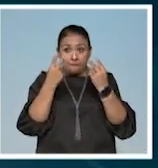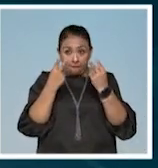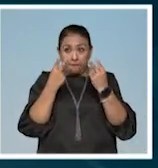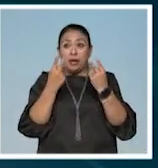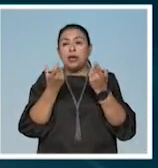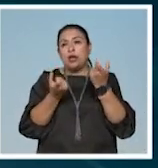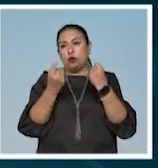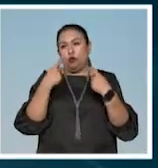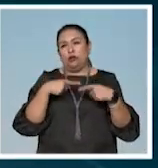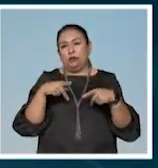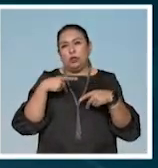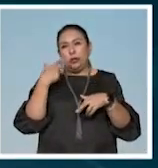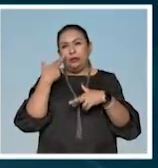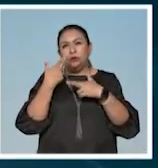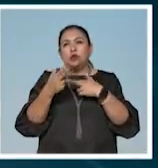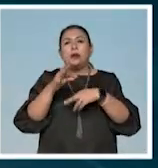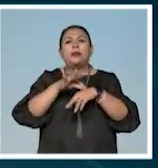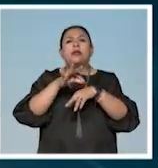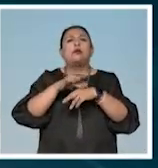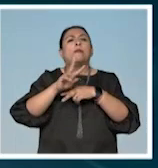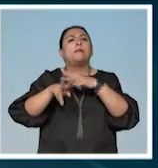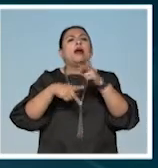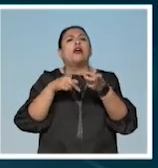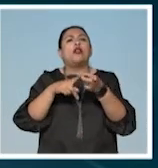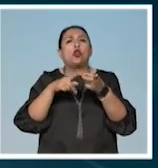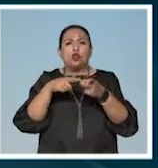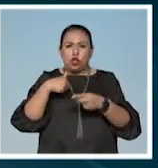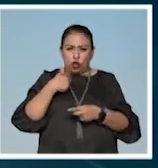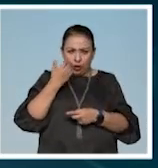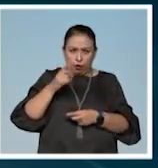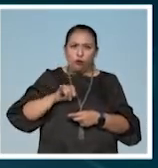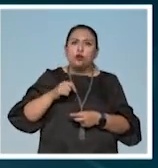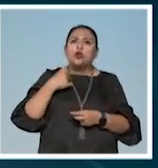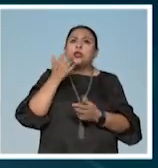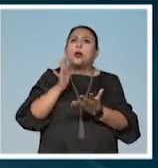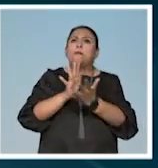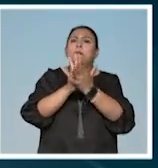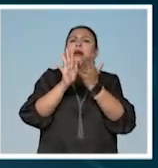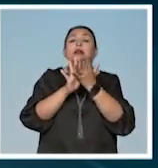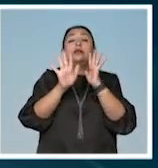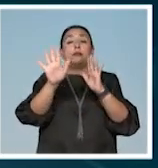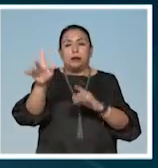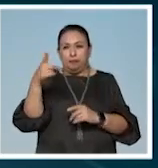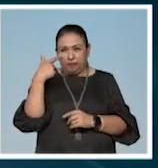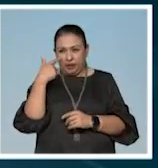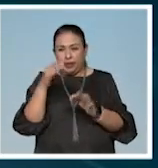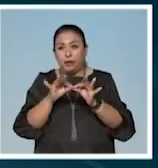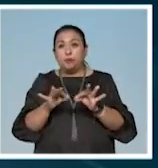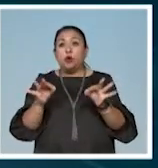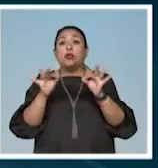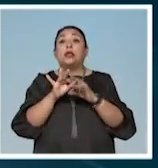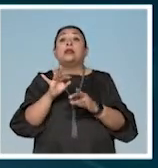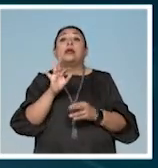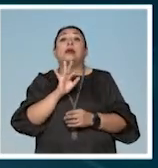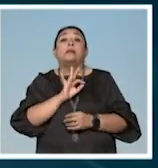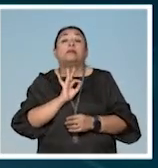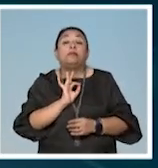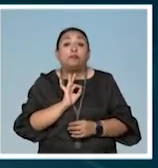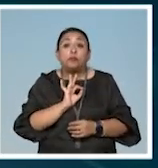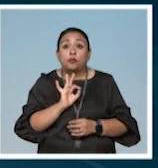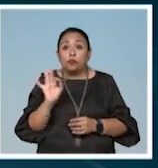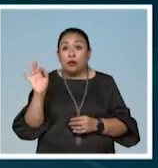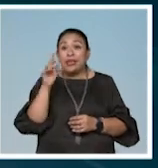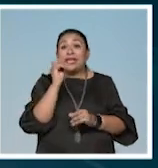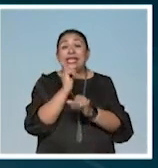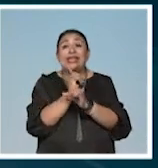algunos tatuadores, ¿a dónde se pueden dirigir si tienen interés en participar en esta campaña? Mira, lo importante es que pueden, en